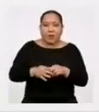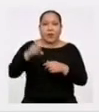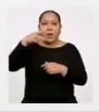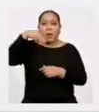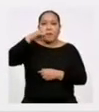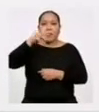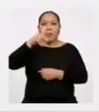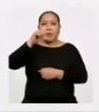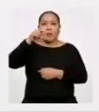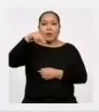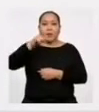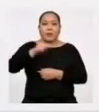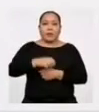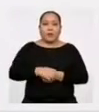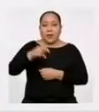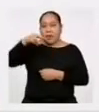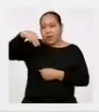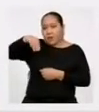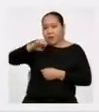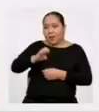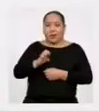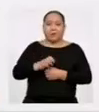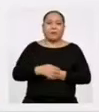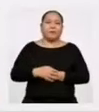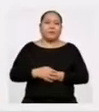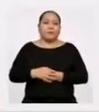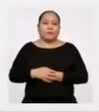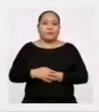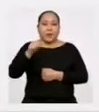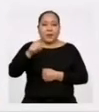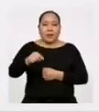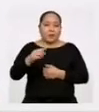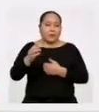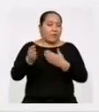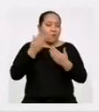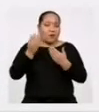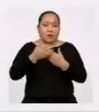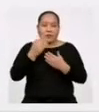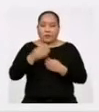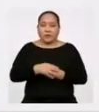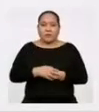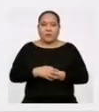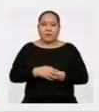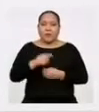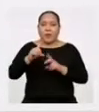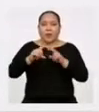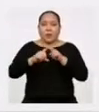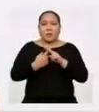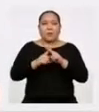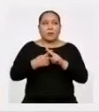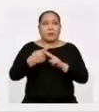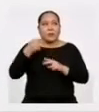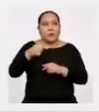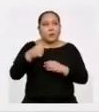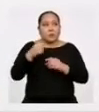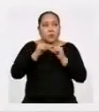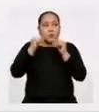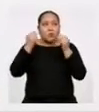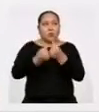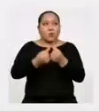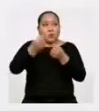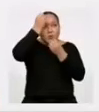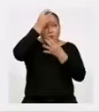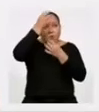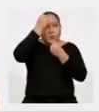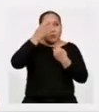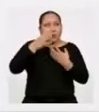Simbolizada con las letras MN Es bien sencillo Primero empezaremos para un conjunto de datos